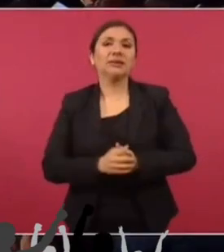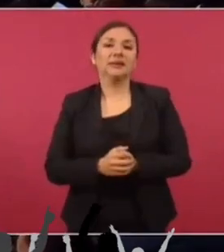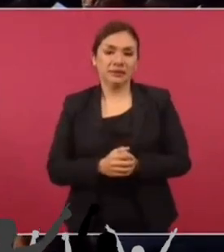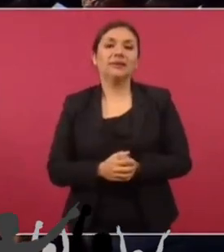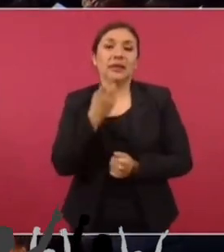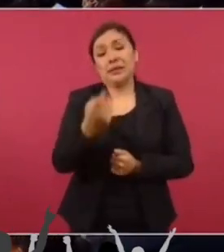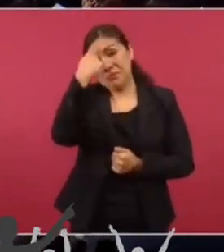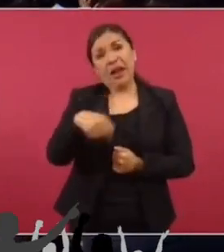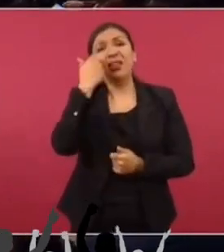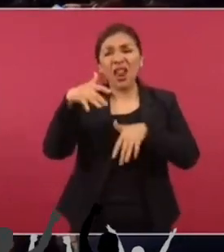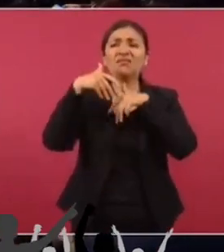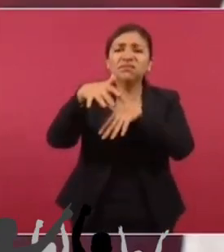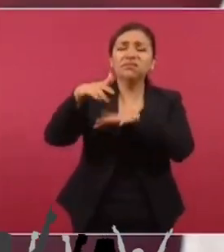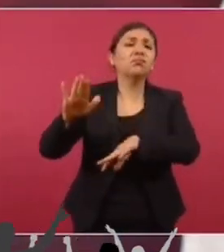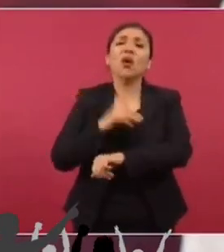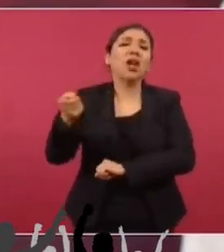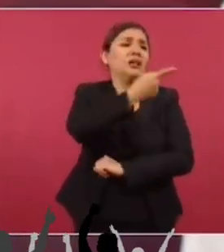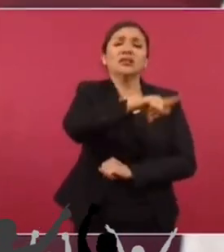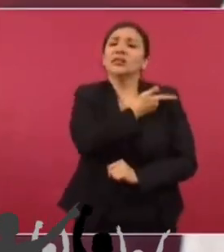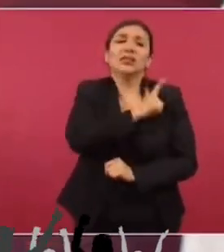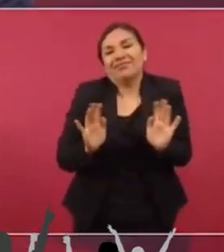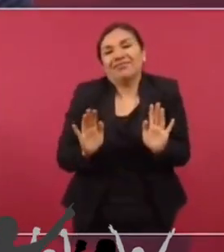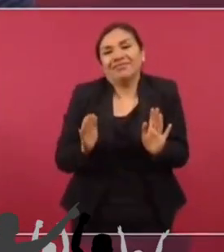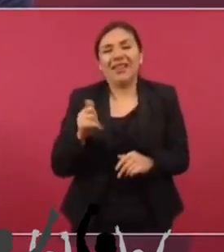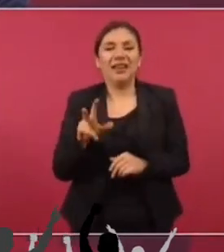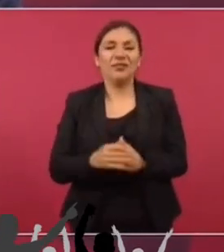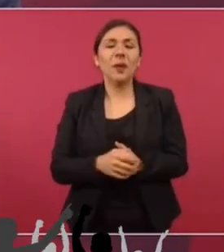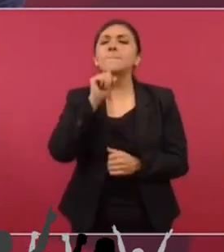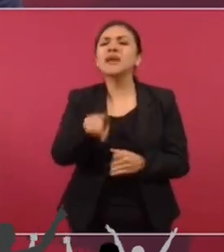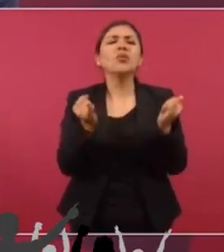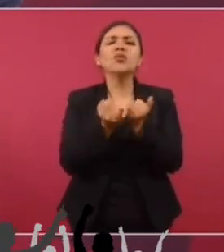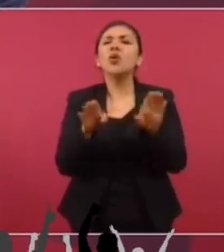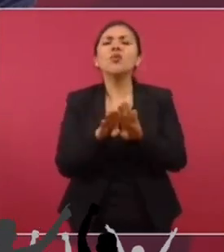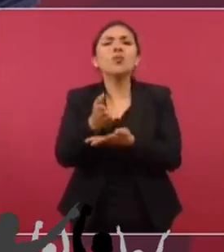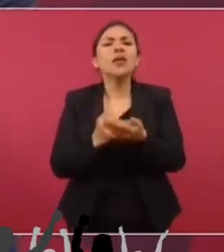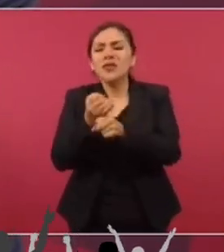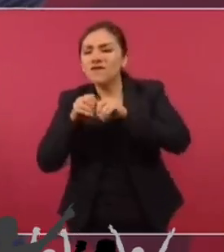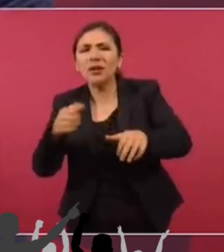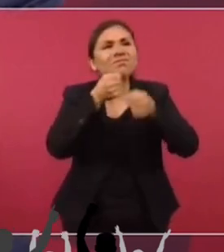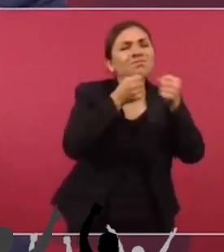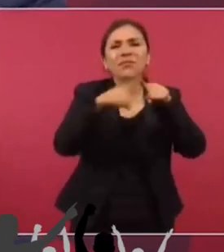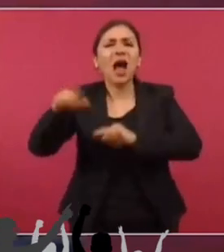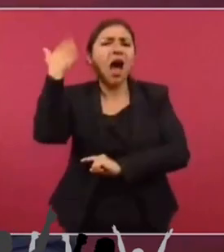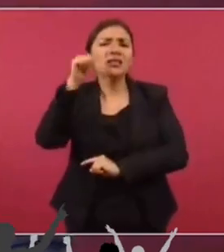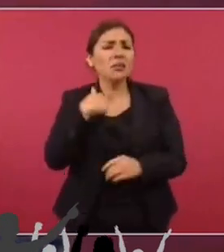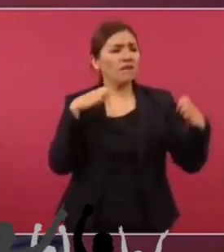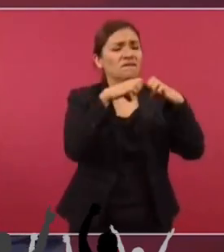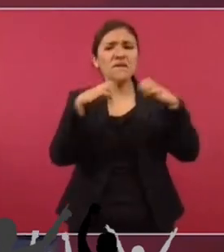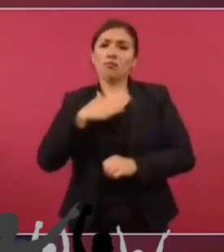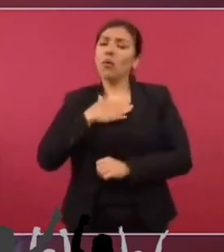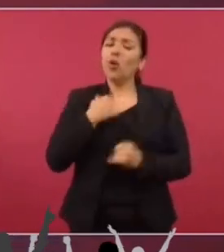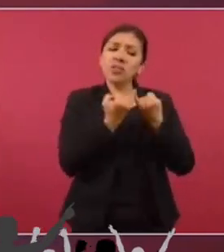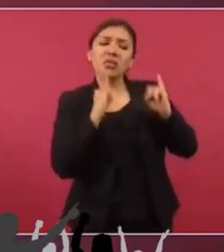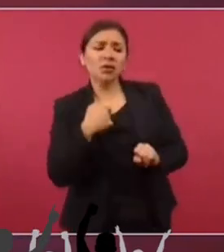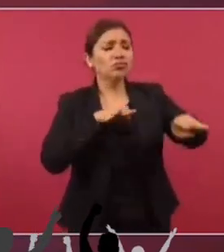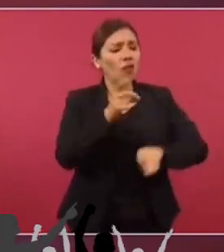a protestar porque no quieren que se apoye a los pobres. Lo mismo en el caso de los medios de información. Que engañaban de que eran independientes.